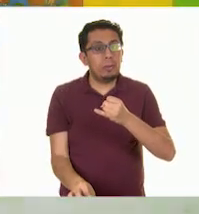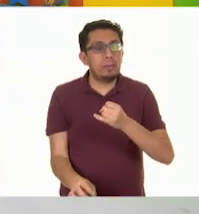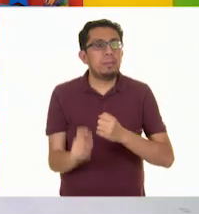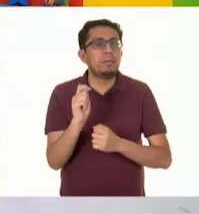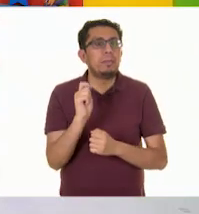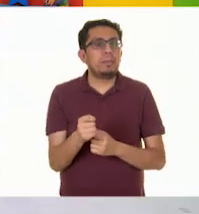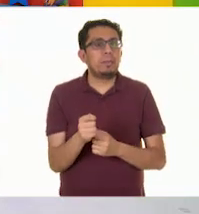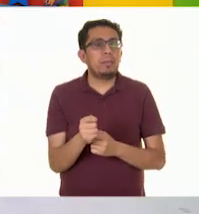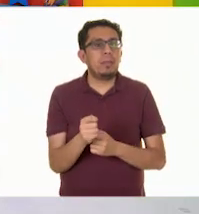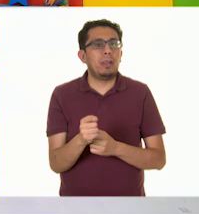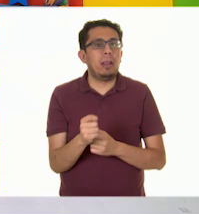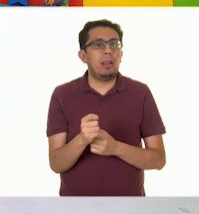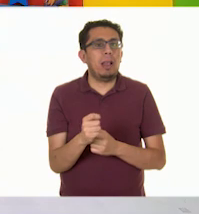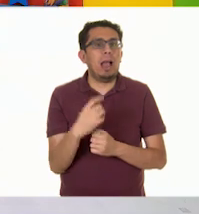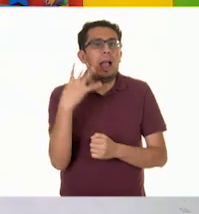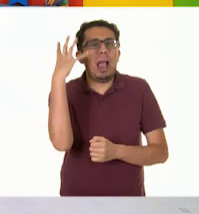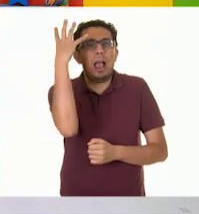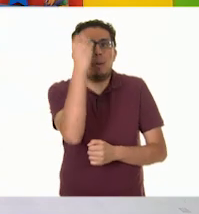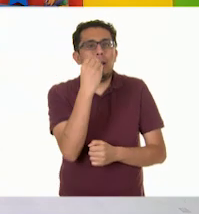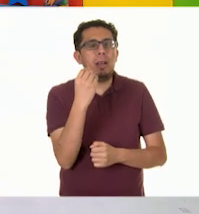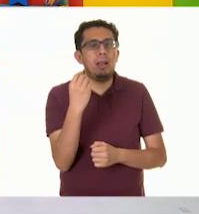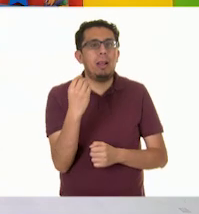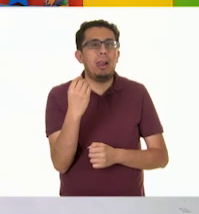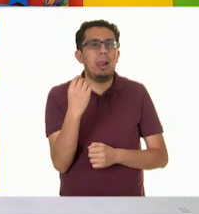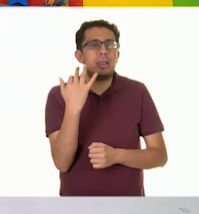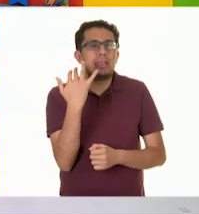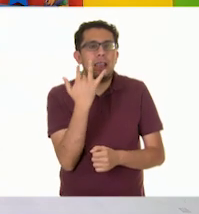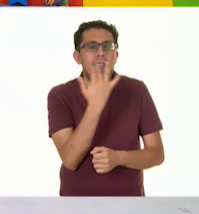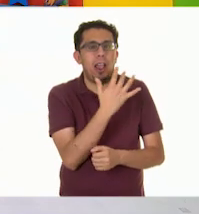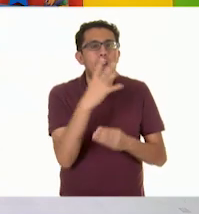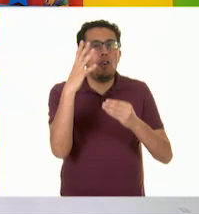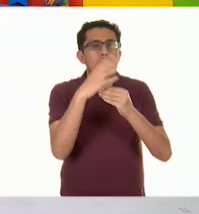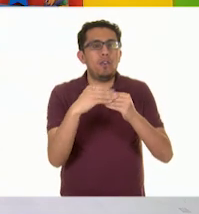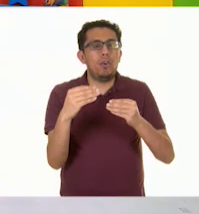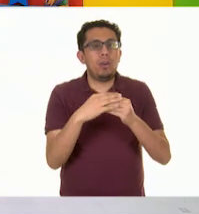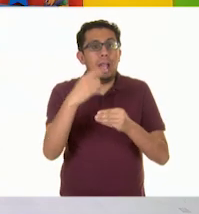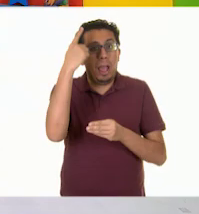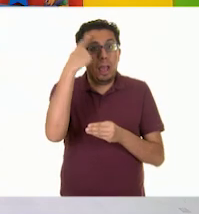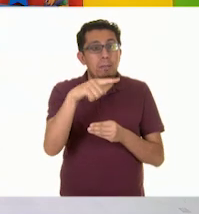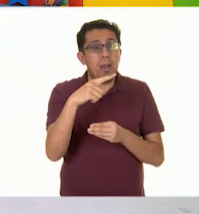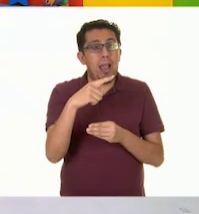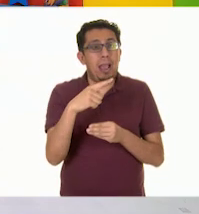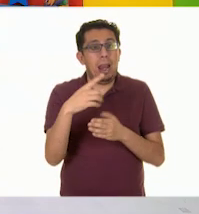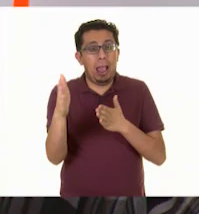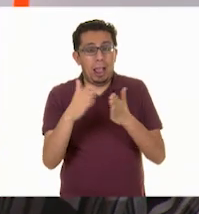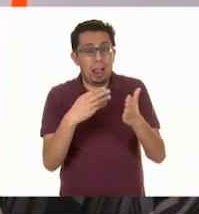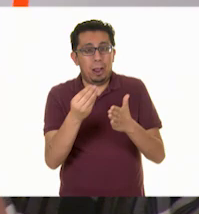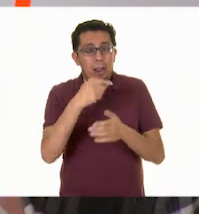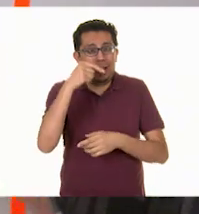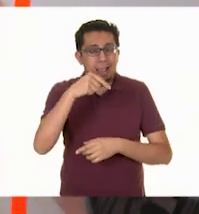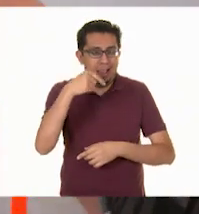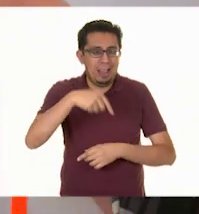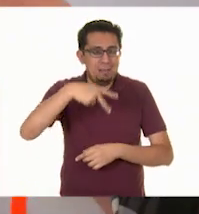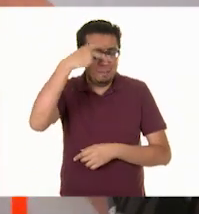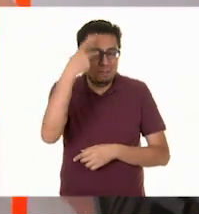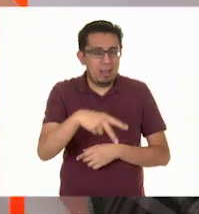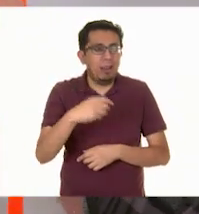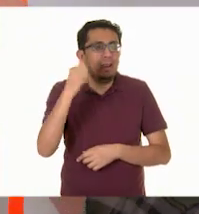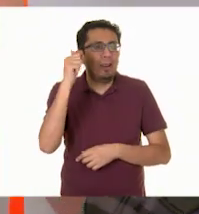hermoso y delicioso y útil fruto que le echamos a todo en nuestra comida mexicana.